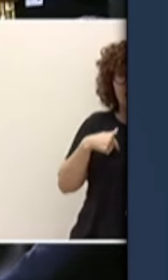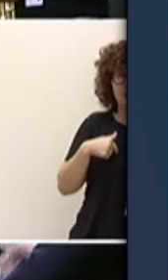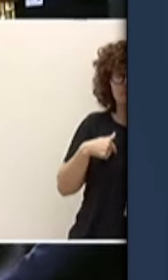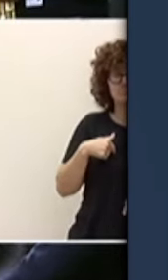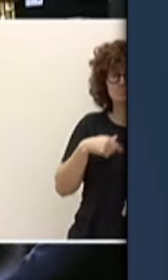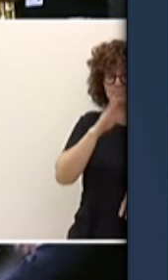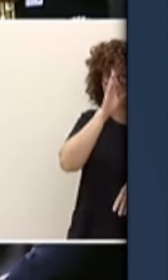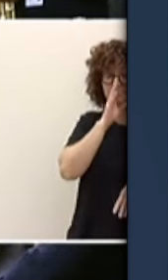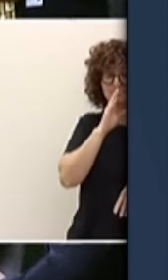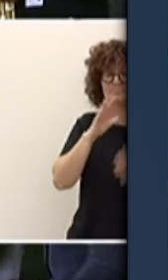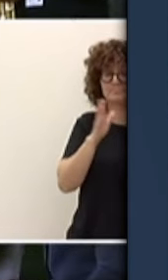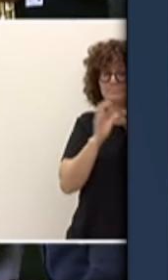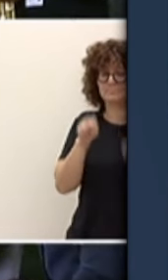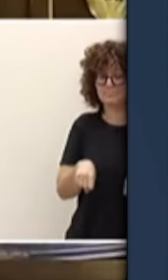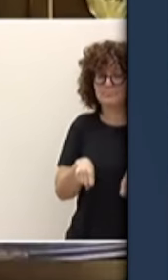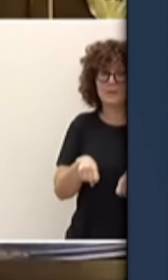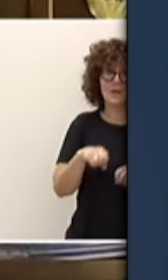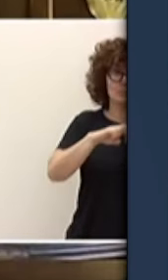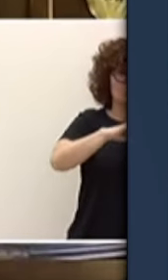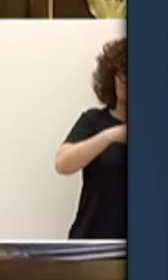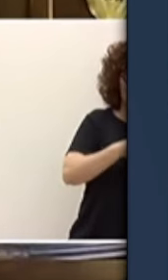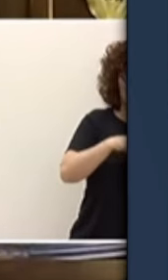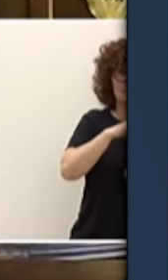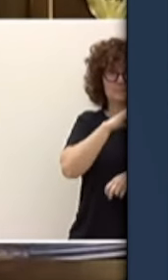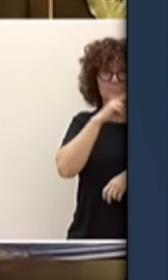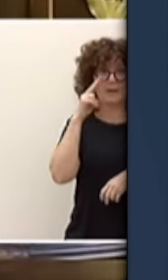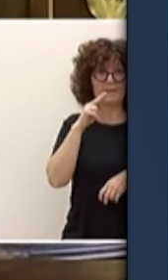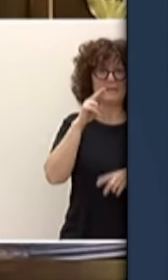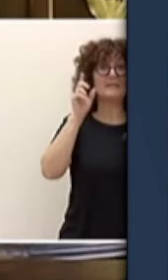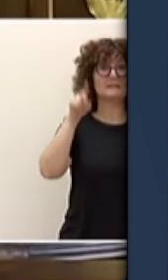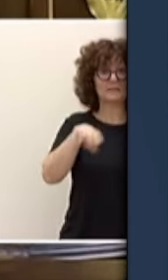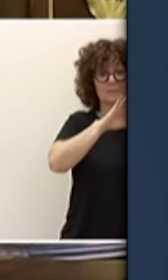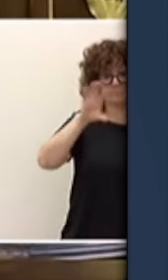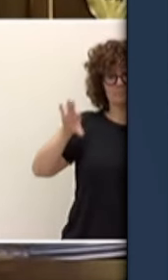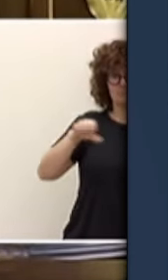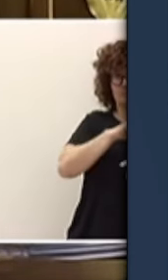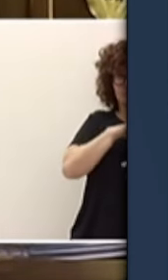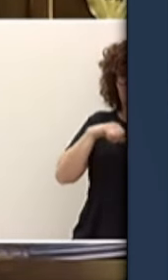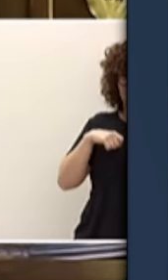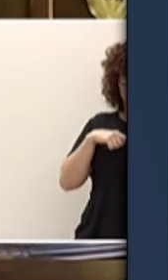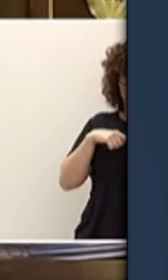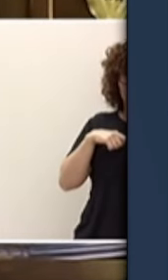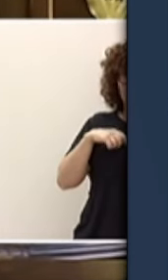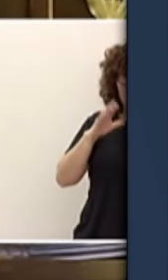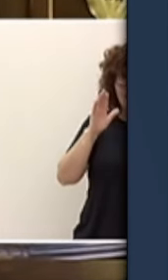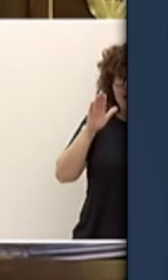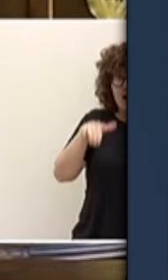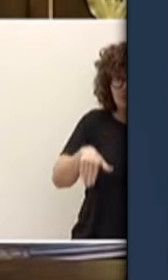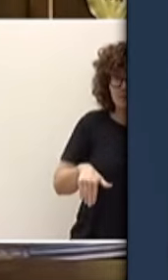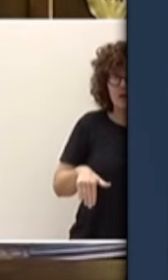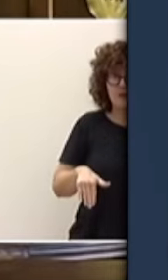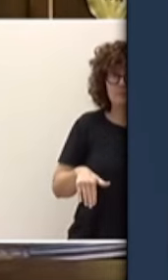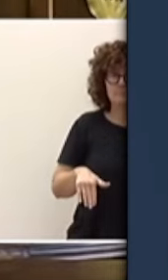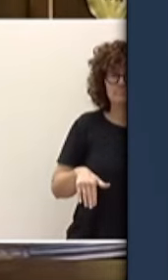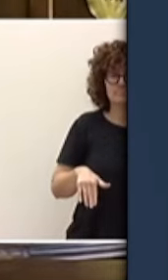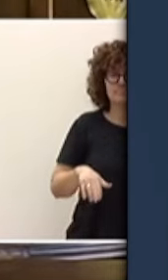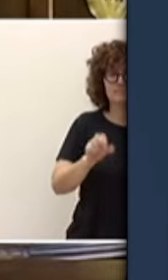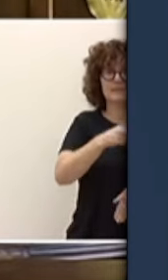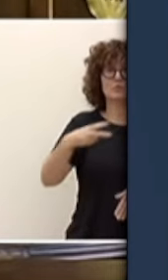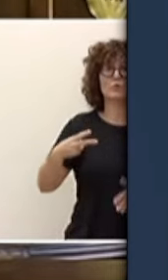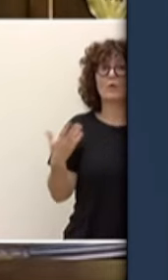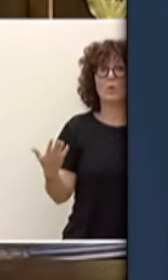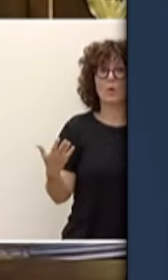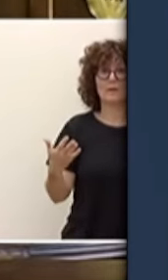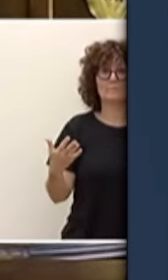regiones en materia de inmigración que dieron lugar entre otras cosas a la ruptura de los pactos de gobierno porque no íbamos a ser cómplices del